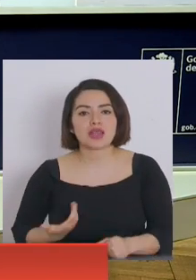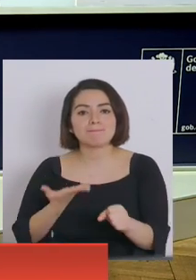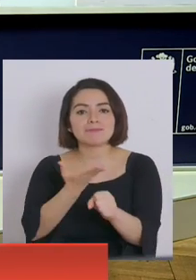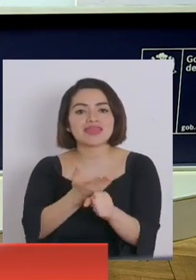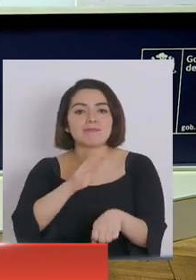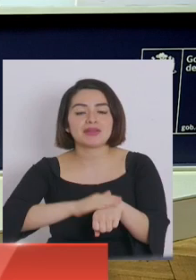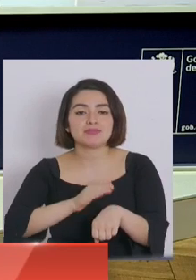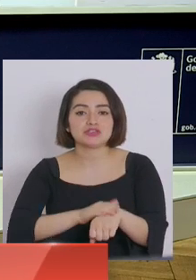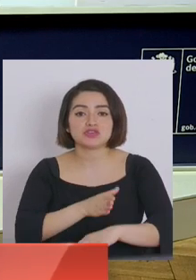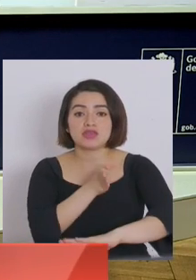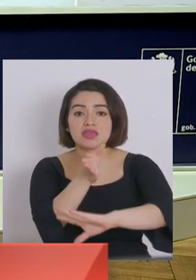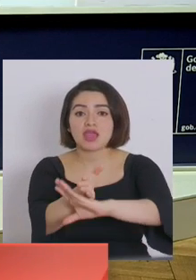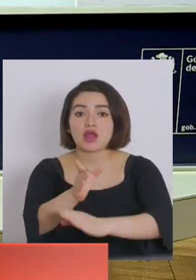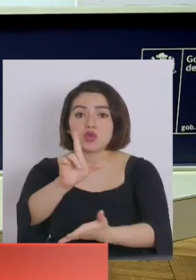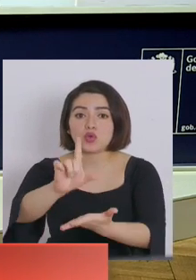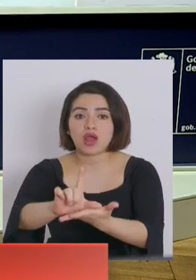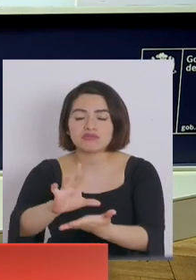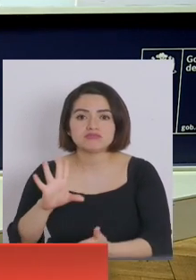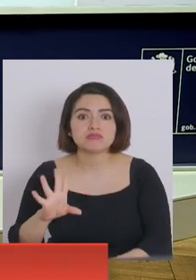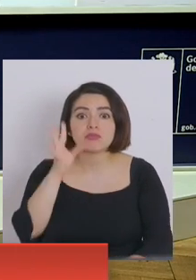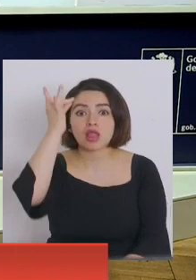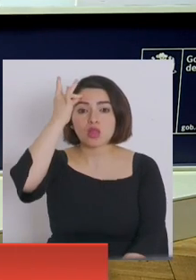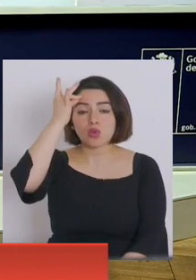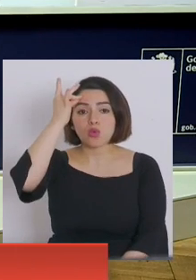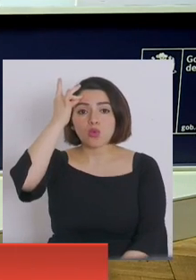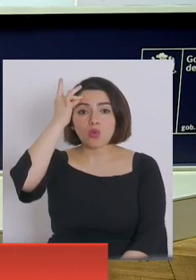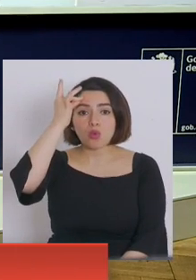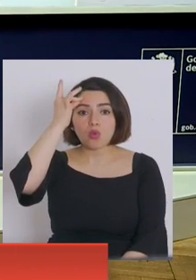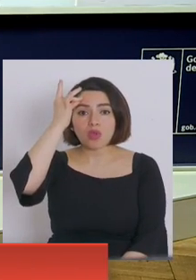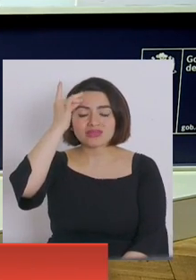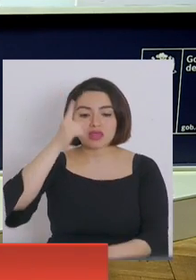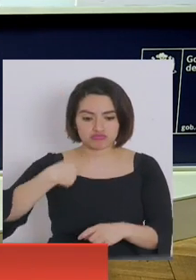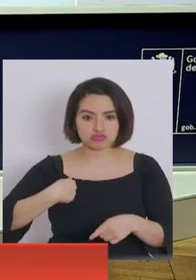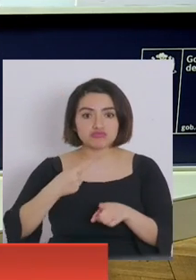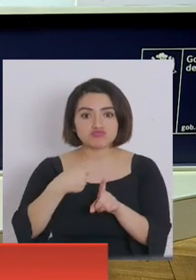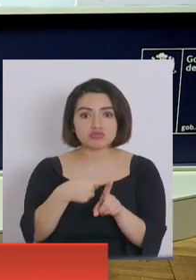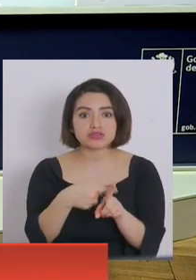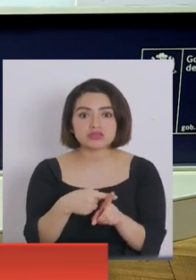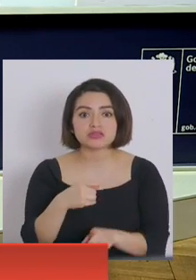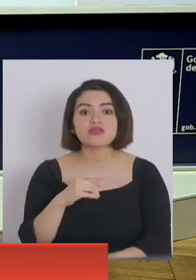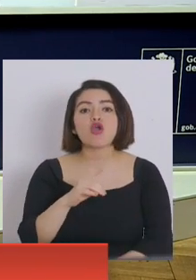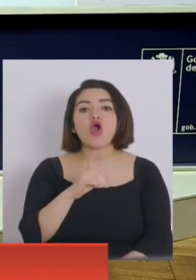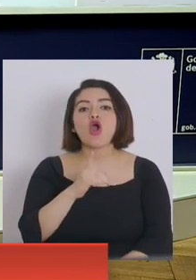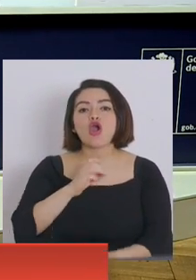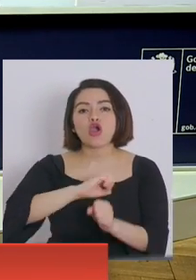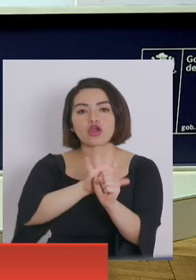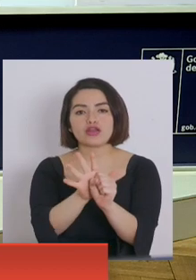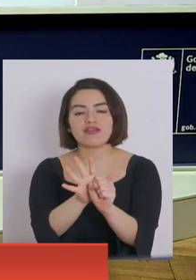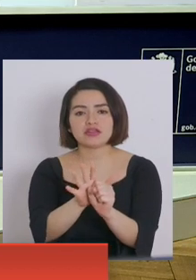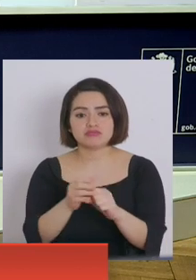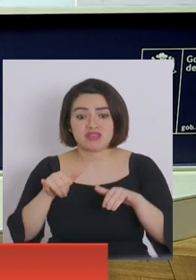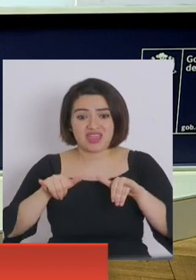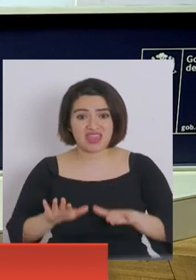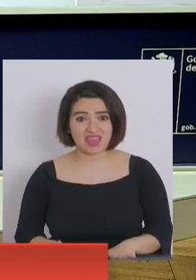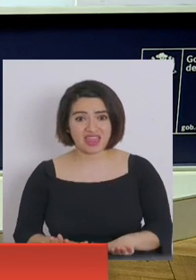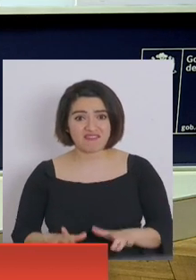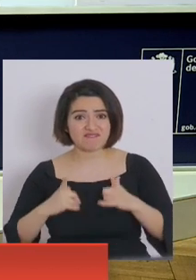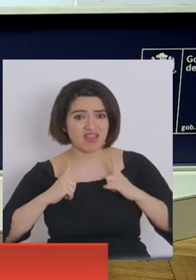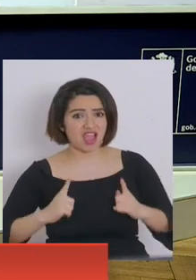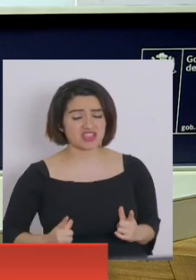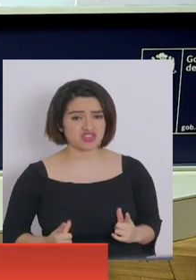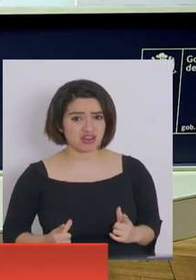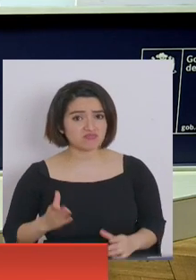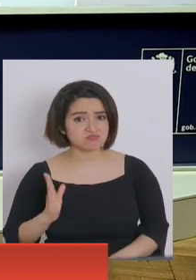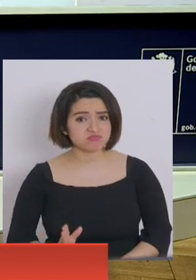permiso, llegue a su destino y se dé cuenta, por ejemplo, que es un caso positivo de coronavirus? ¿Se queda en este lugar que estaba